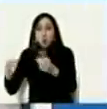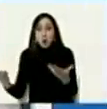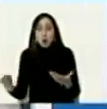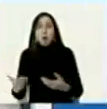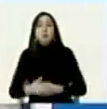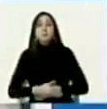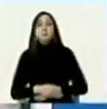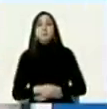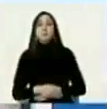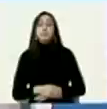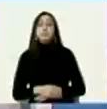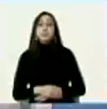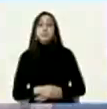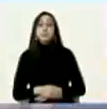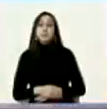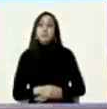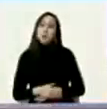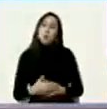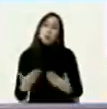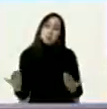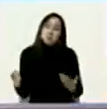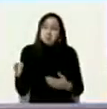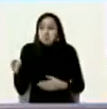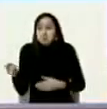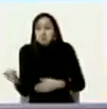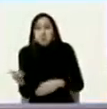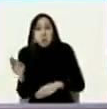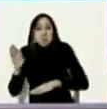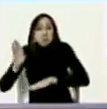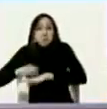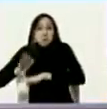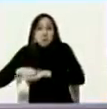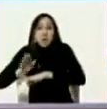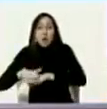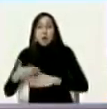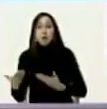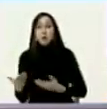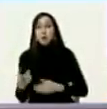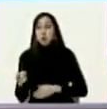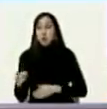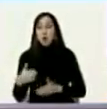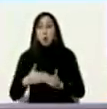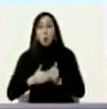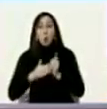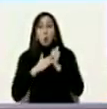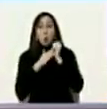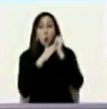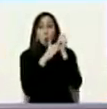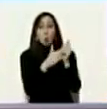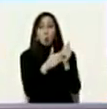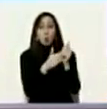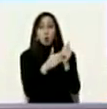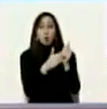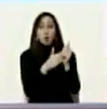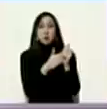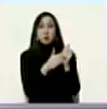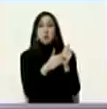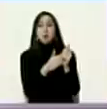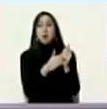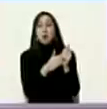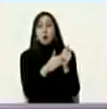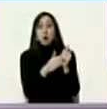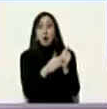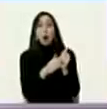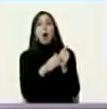si es convocado como delegado de la plataforma